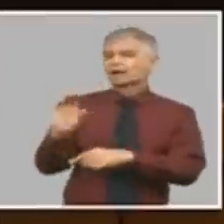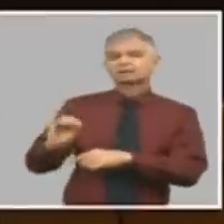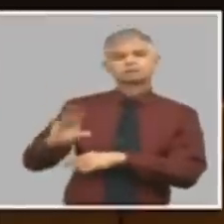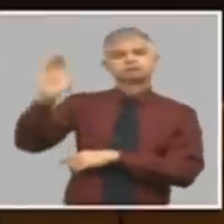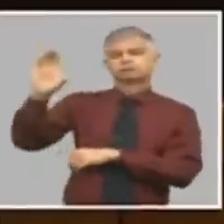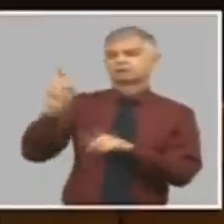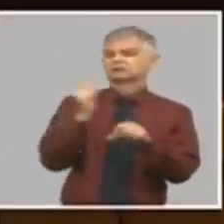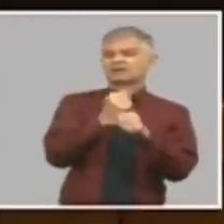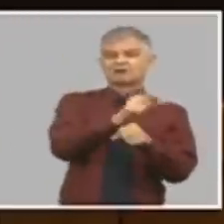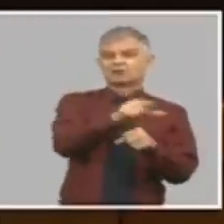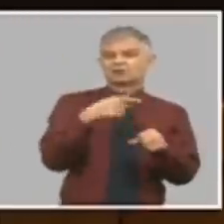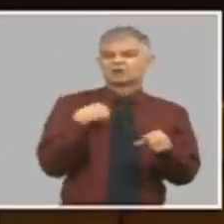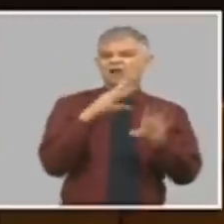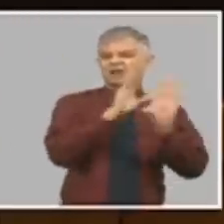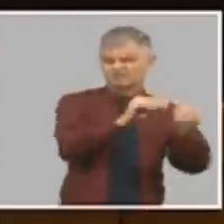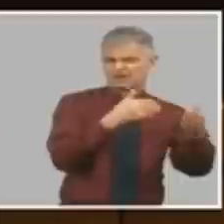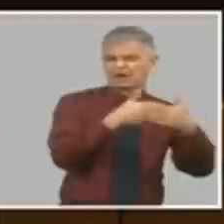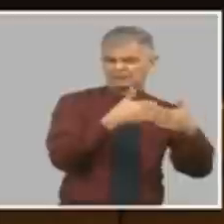salario